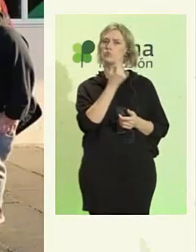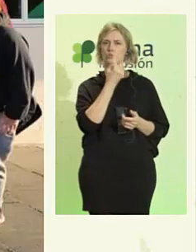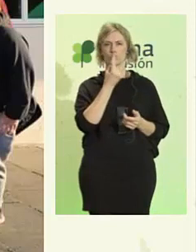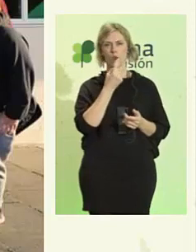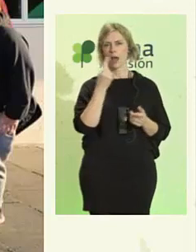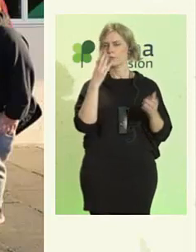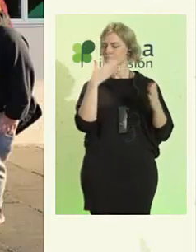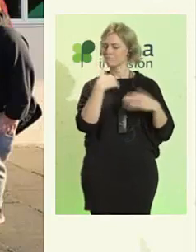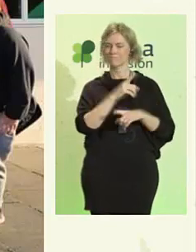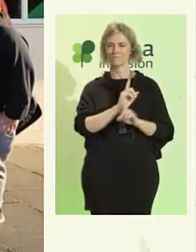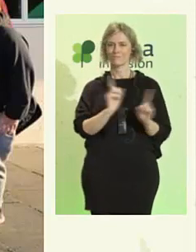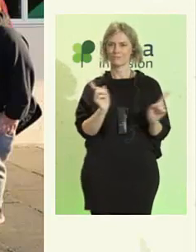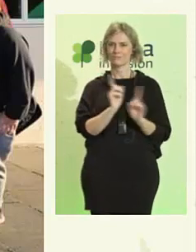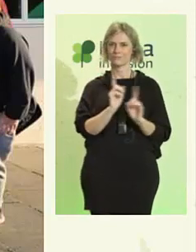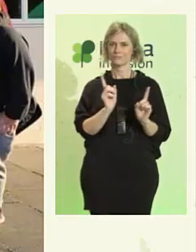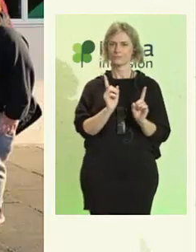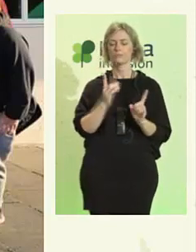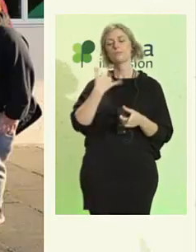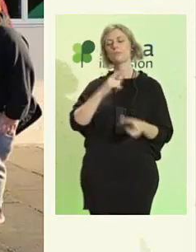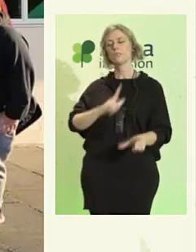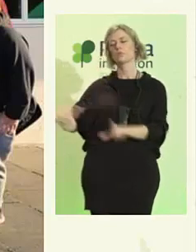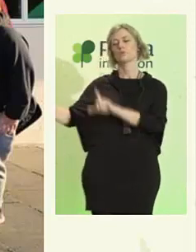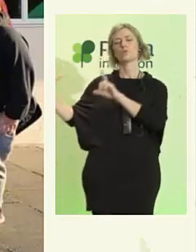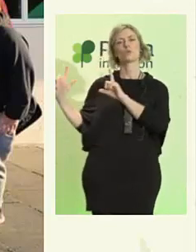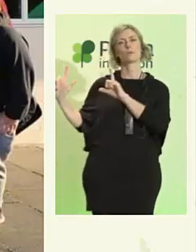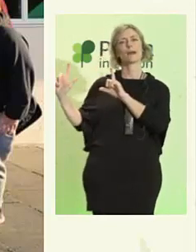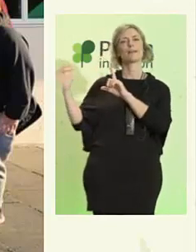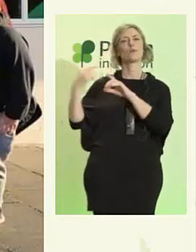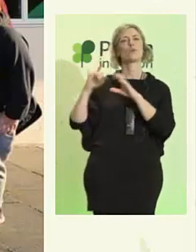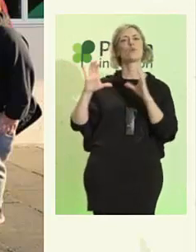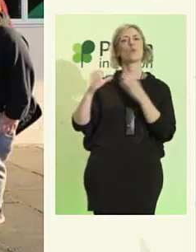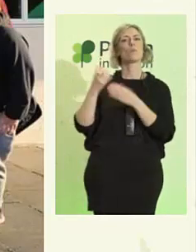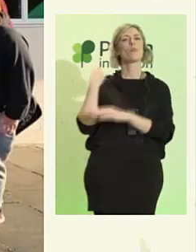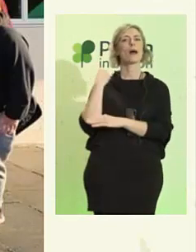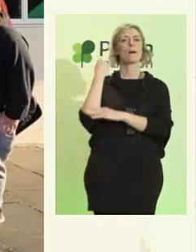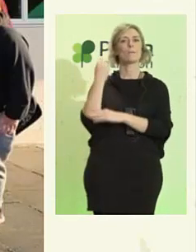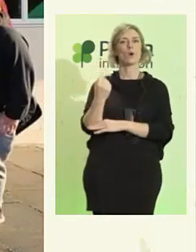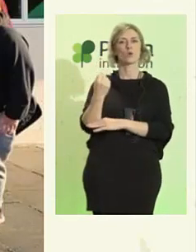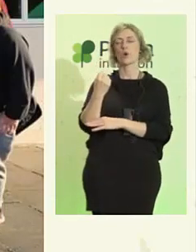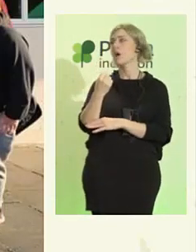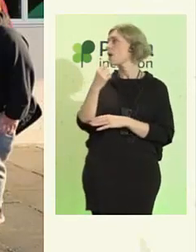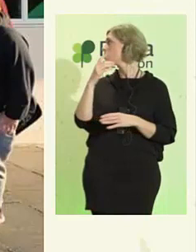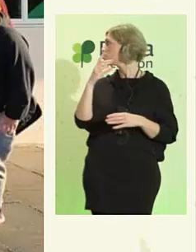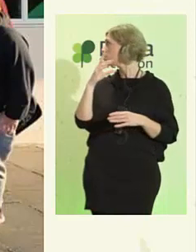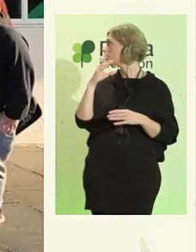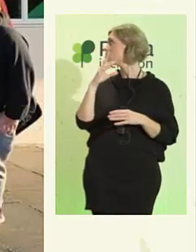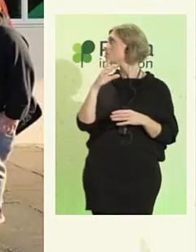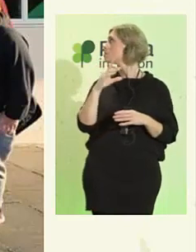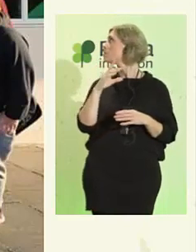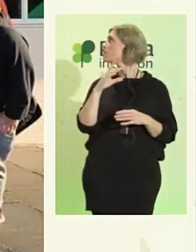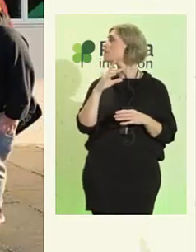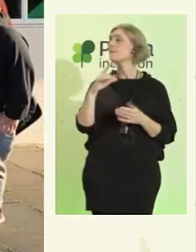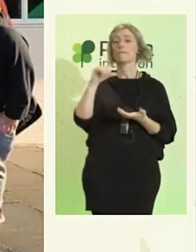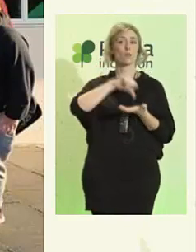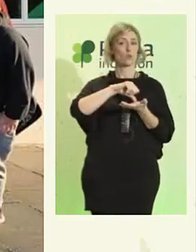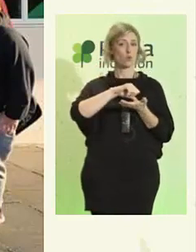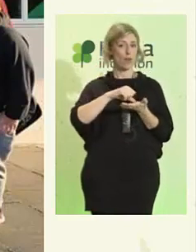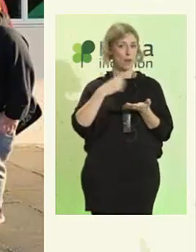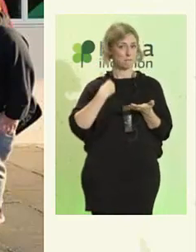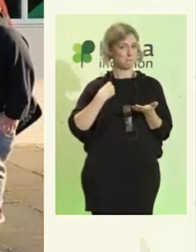Y esta es una imagen de un grupo de apoyo en Doncaster que está integrado